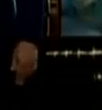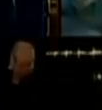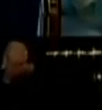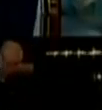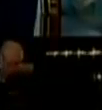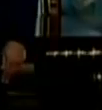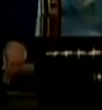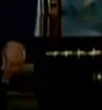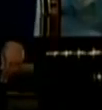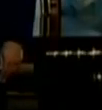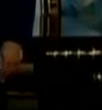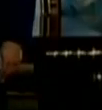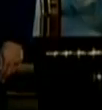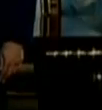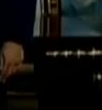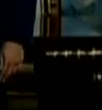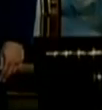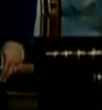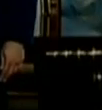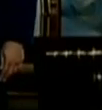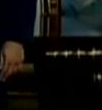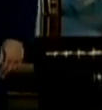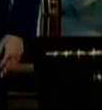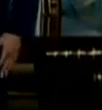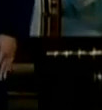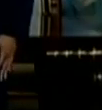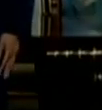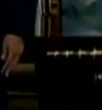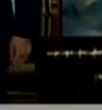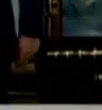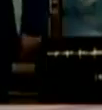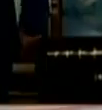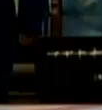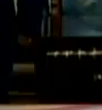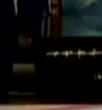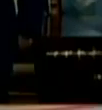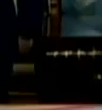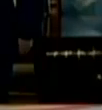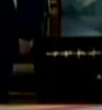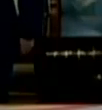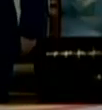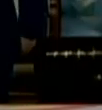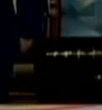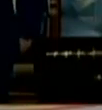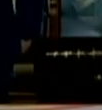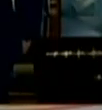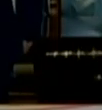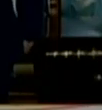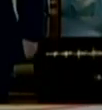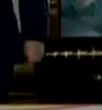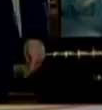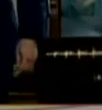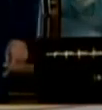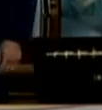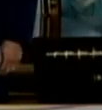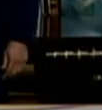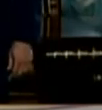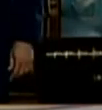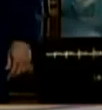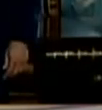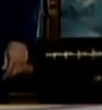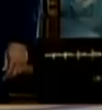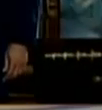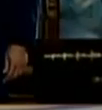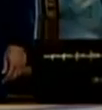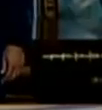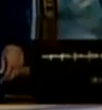Vamos a votar por cada uno de los cabros. Los que estén de acuerdo con Delcy Rodríguez como